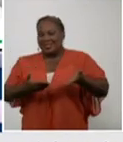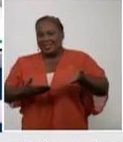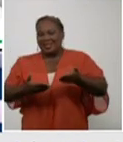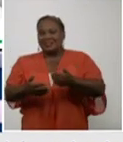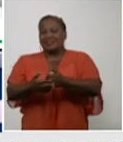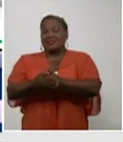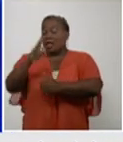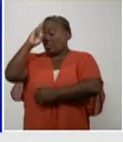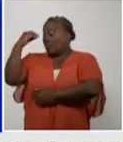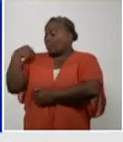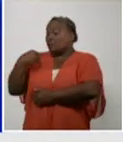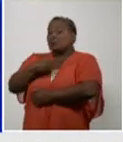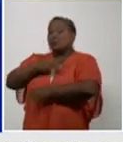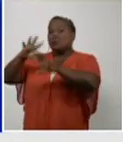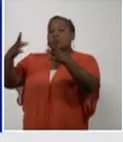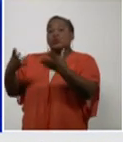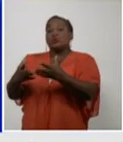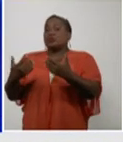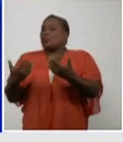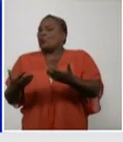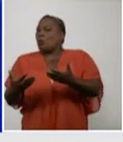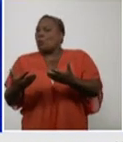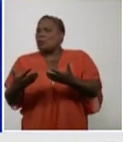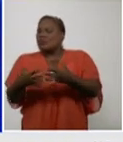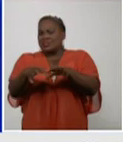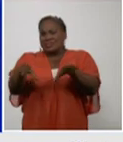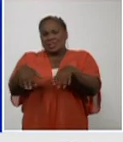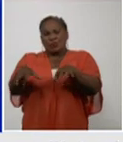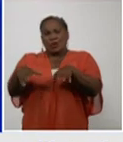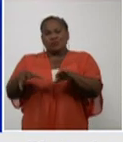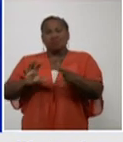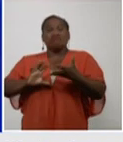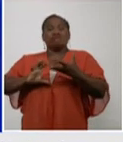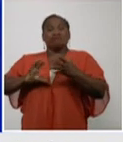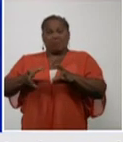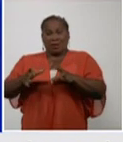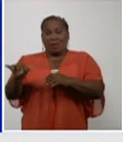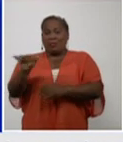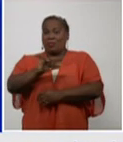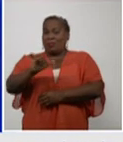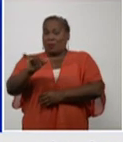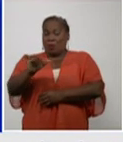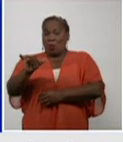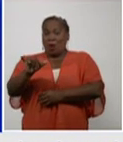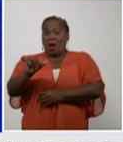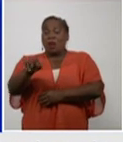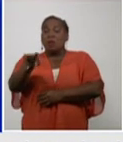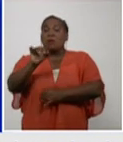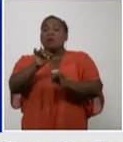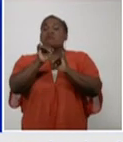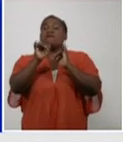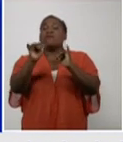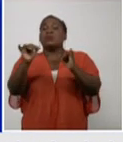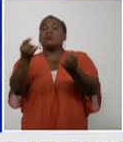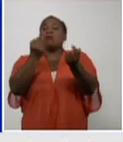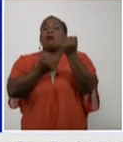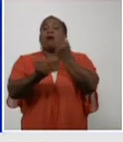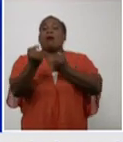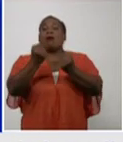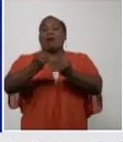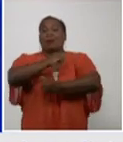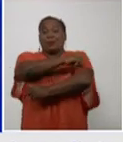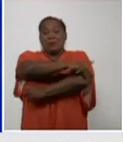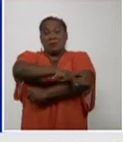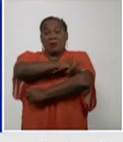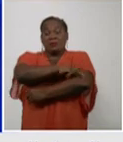el mundo sigue con una tensa situación epidemiológica también a partir de nuevos reportes. Algunas naciones en esta jornada